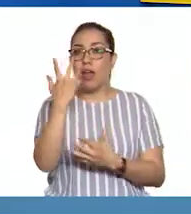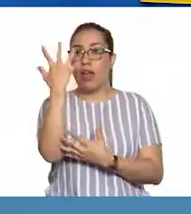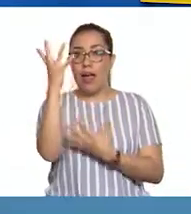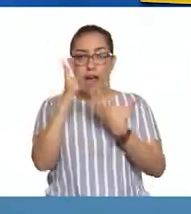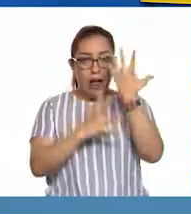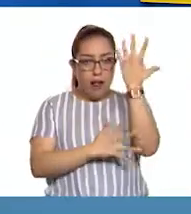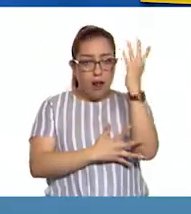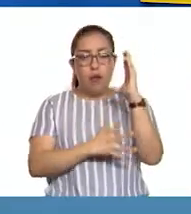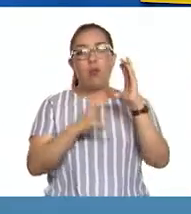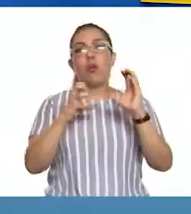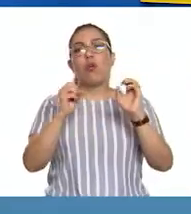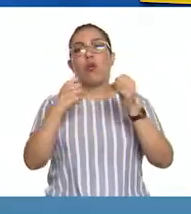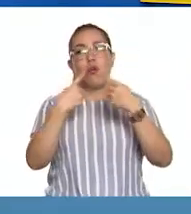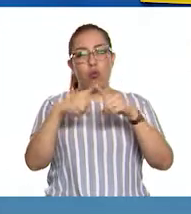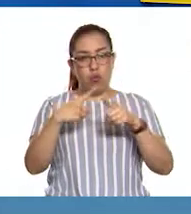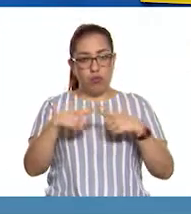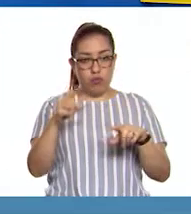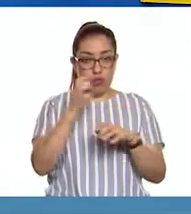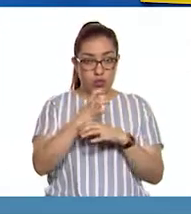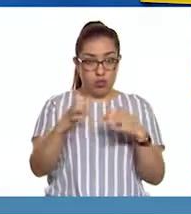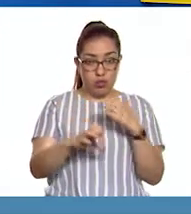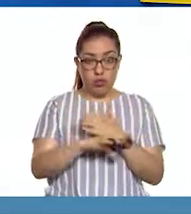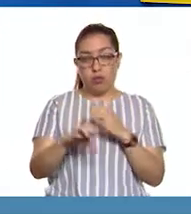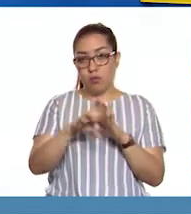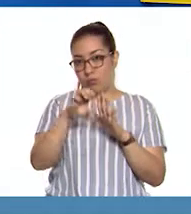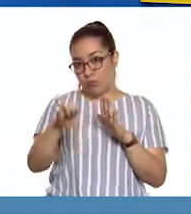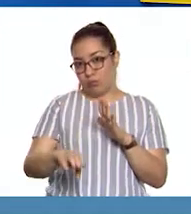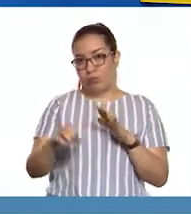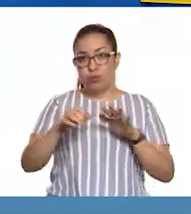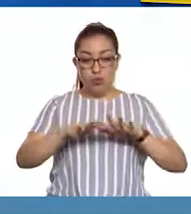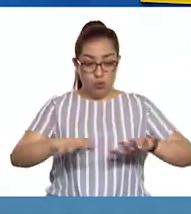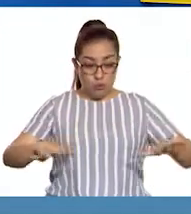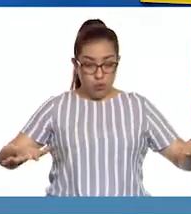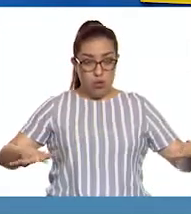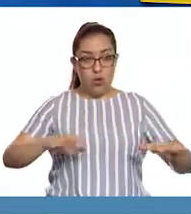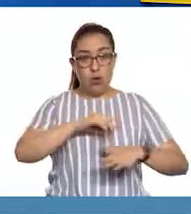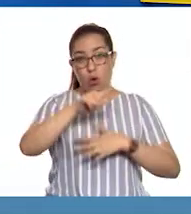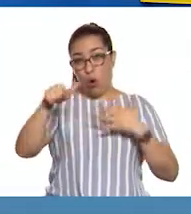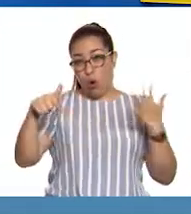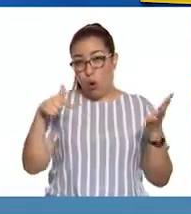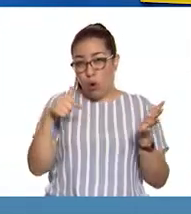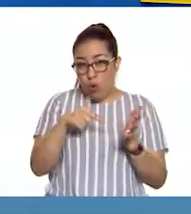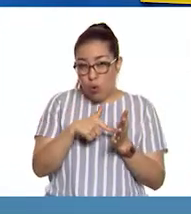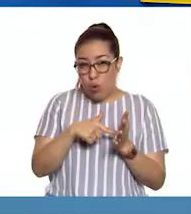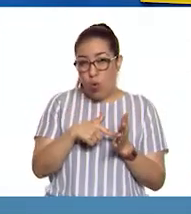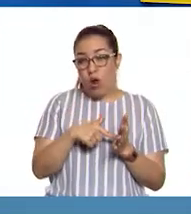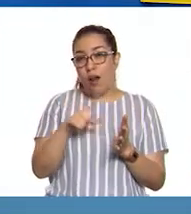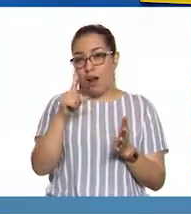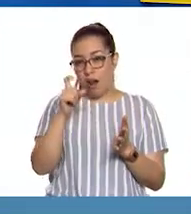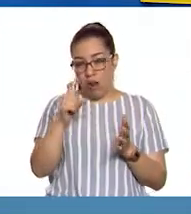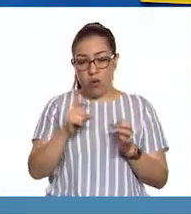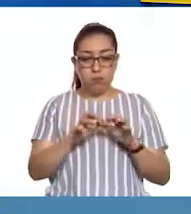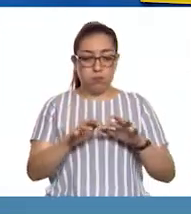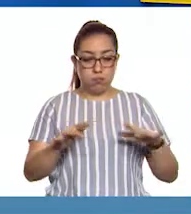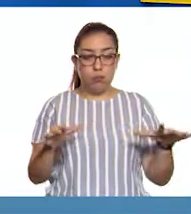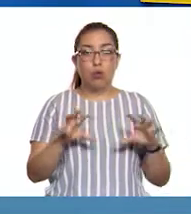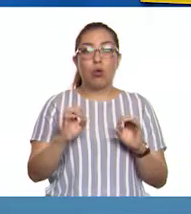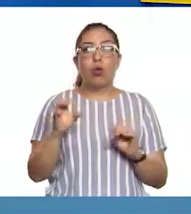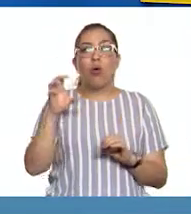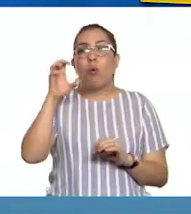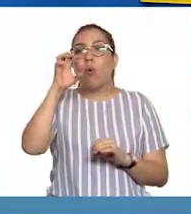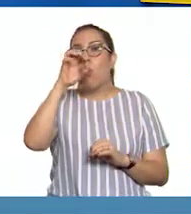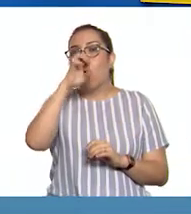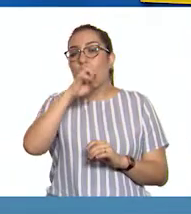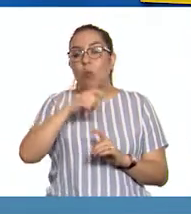de otros materiales orgánicos que están en el suelo. En lugares húmedos con sombra y algo de calor, son parte de los organismos